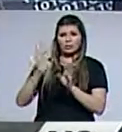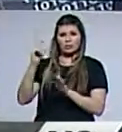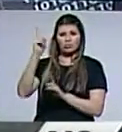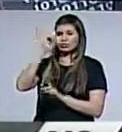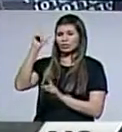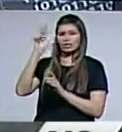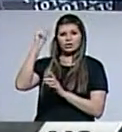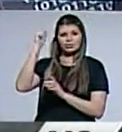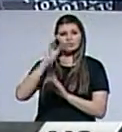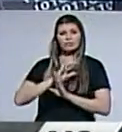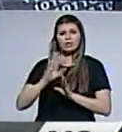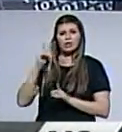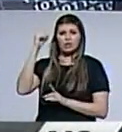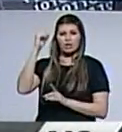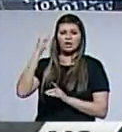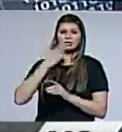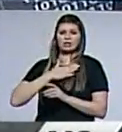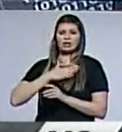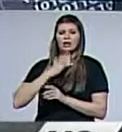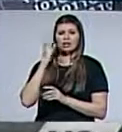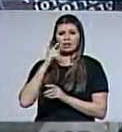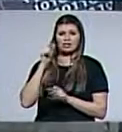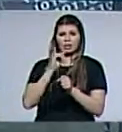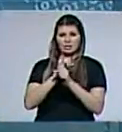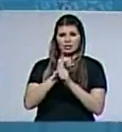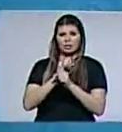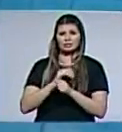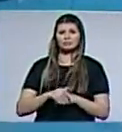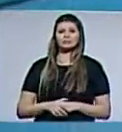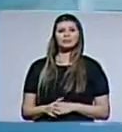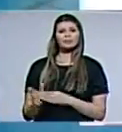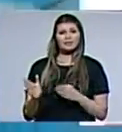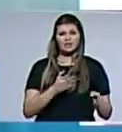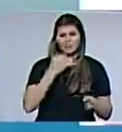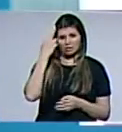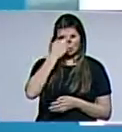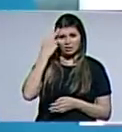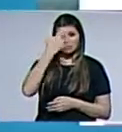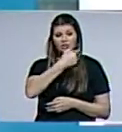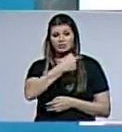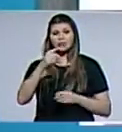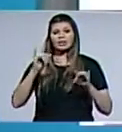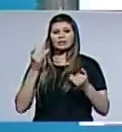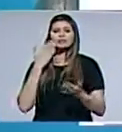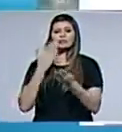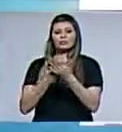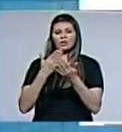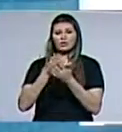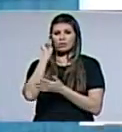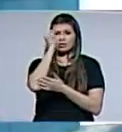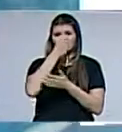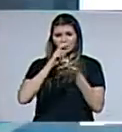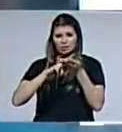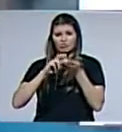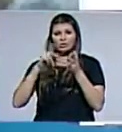Es a Él a quien quiera agradar la iglesia. El editorial del día fue presentado por la